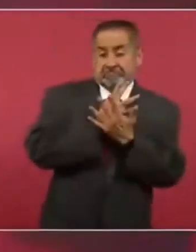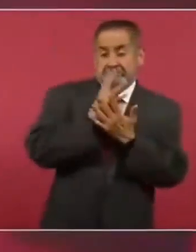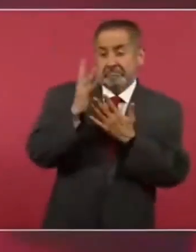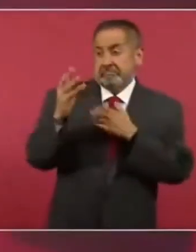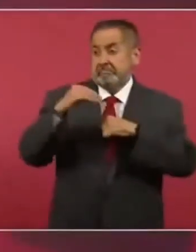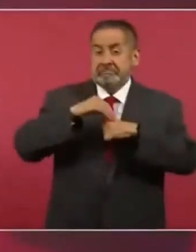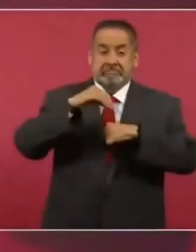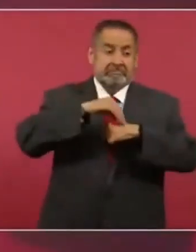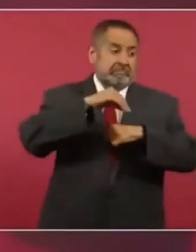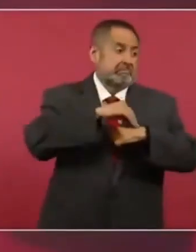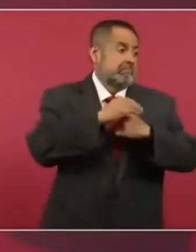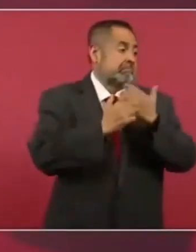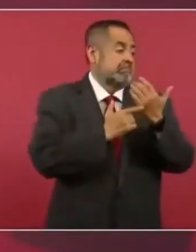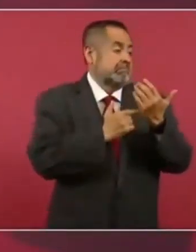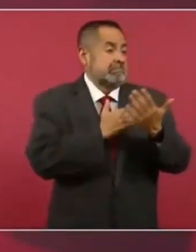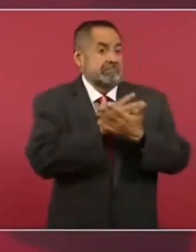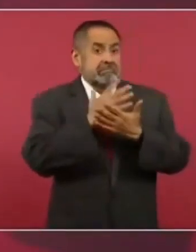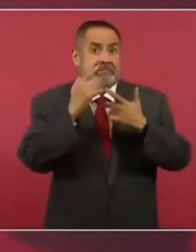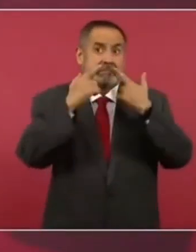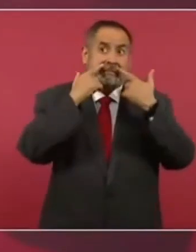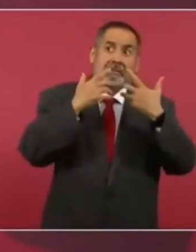y alarmismo.